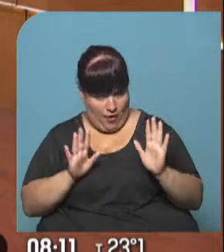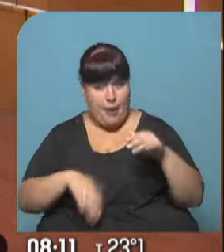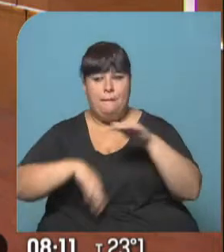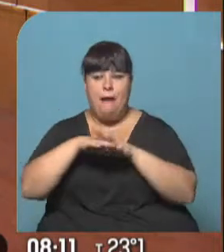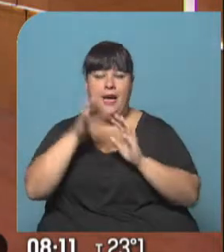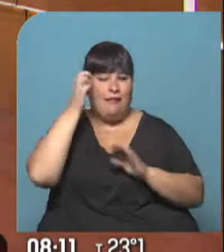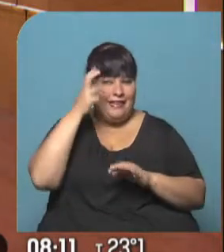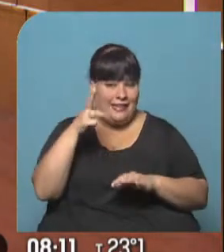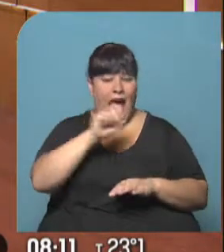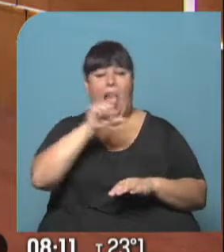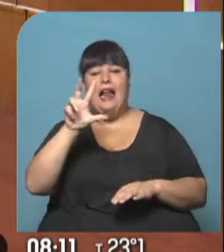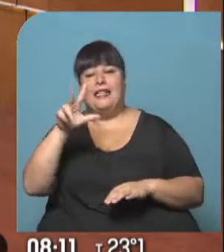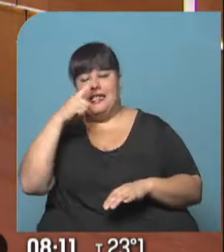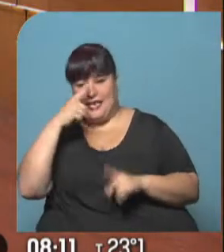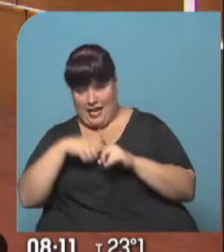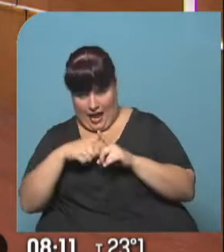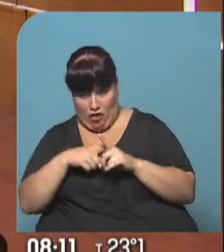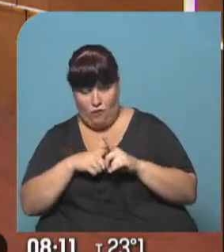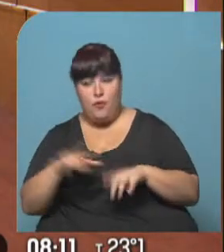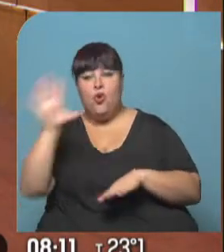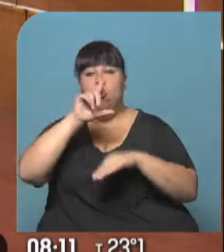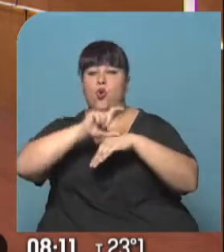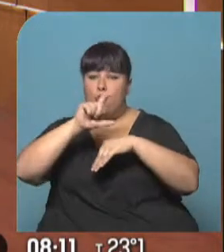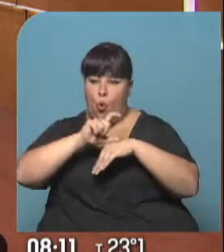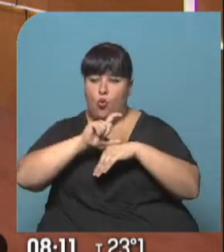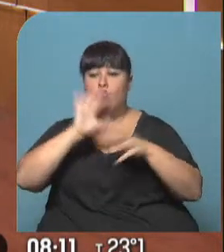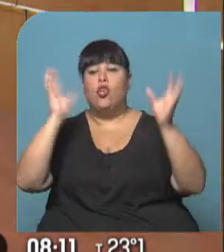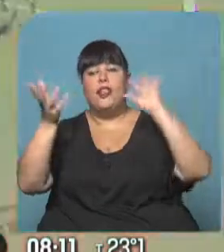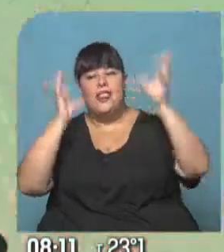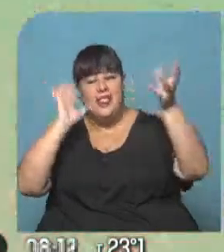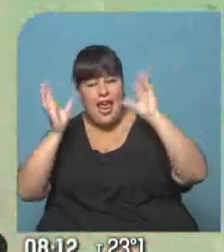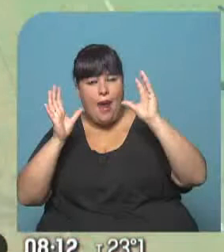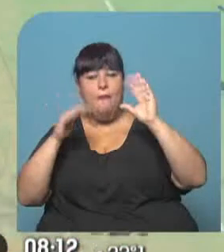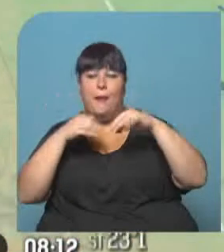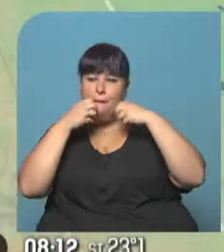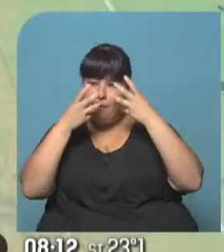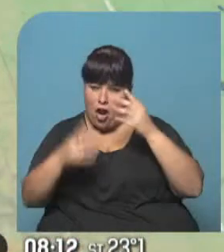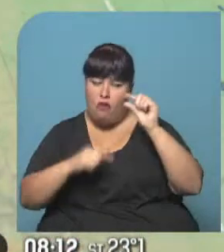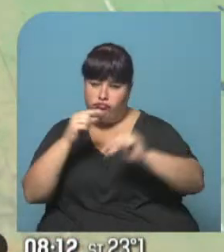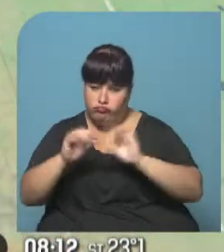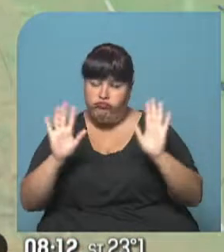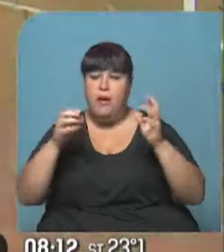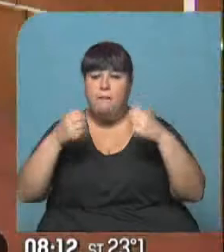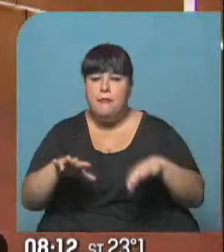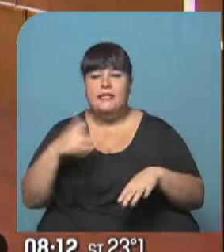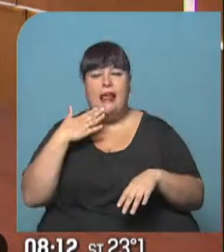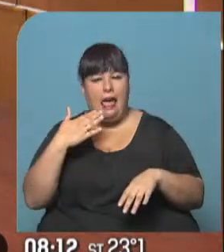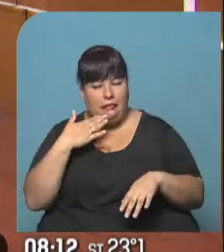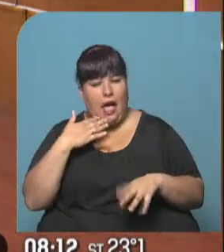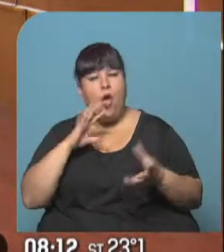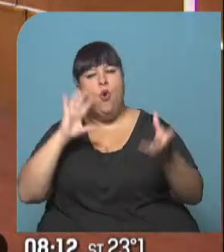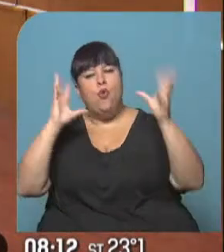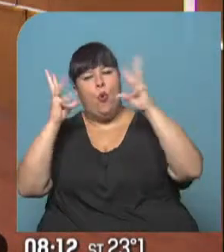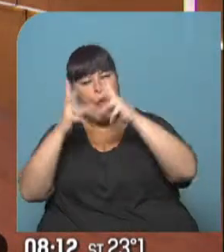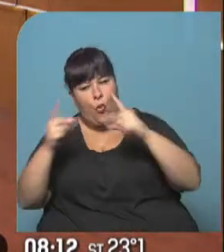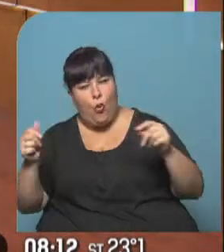máximas de 33 hasta 37 grados. Y en la región de Cuyo, las condiciones meteorológicas irán mejorando también a partir de la tarde, con nubosidad